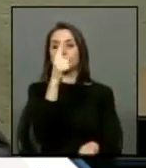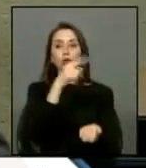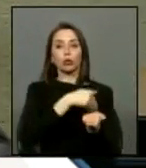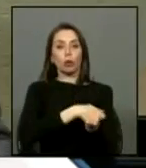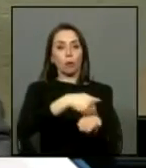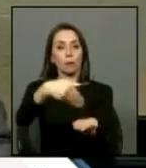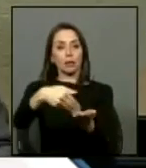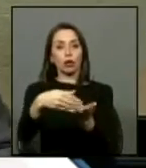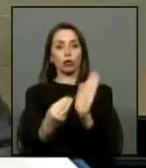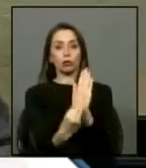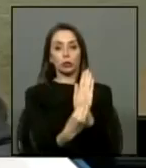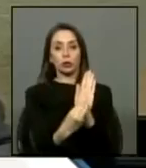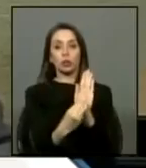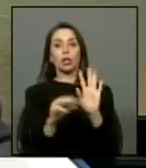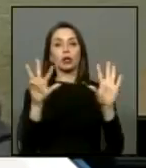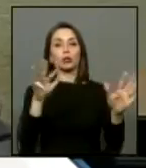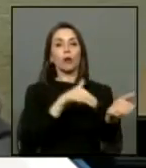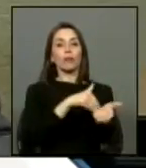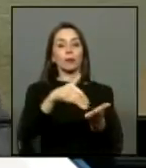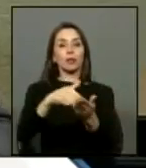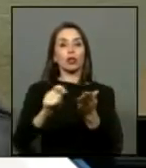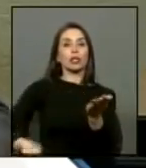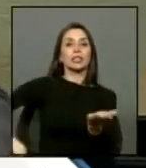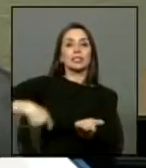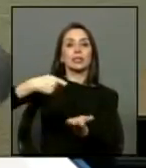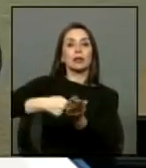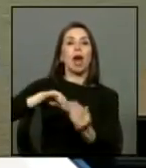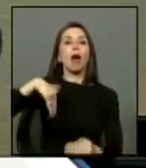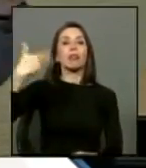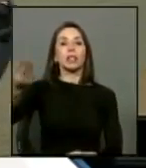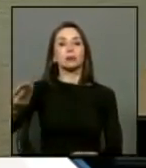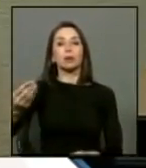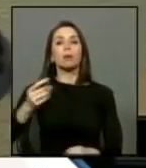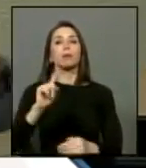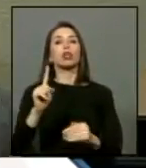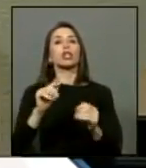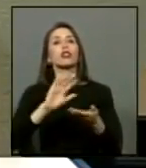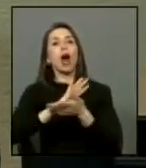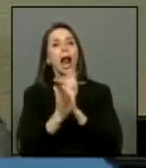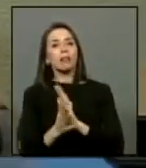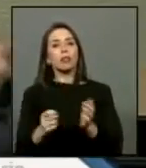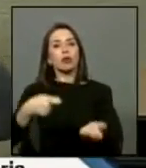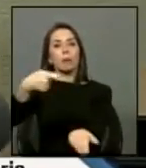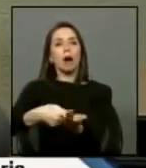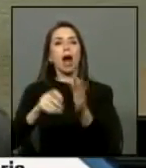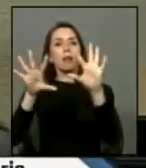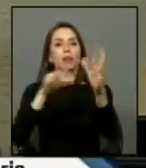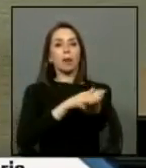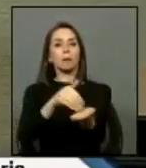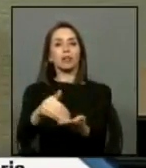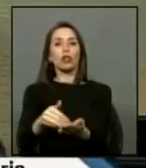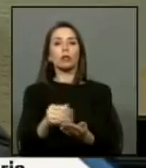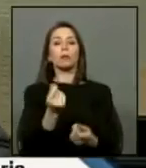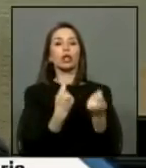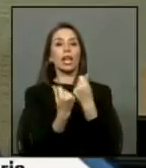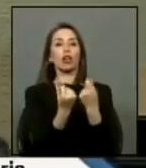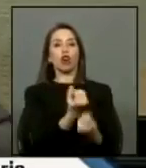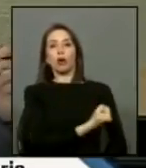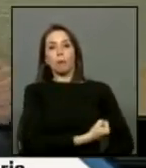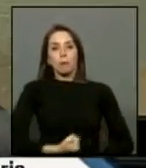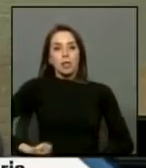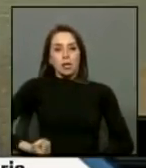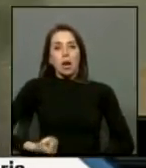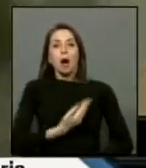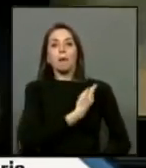tiraron ahora y nueve millones de pesos lo van a tirar más adelante ¿por qué no tiraron los días al tiro? porque estamos en recesión económica porque la